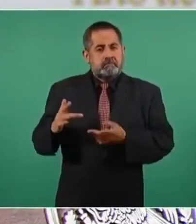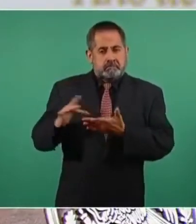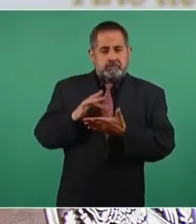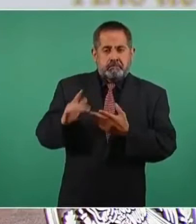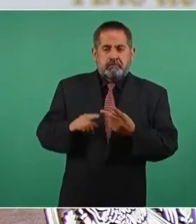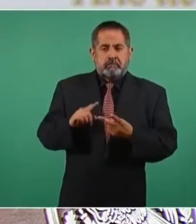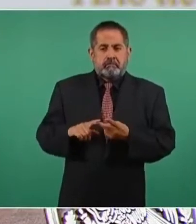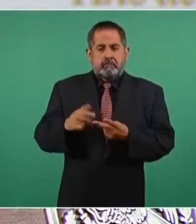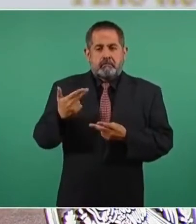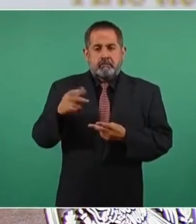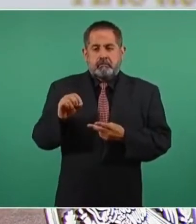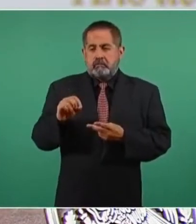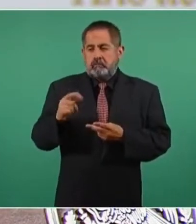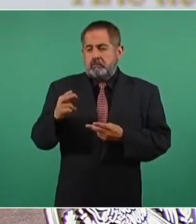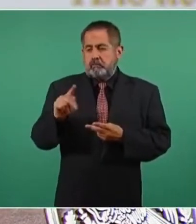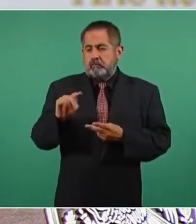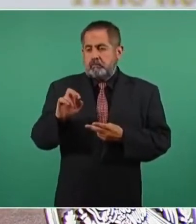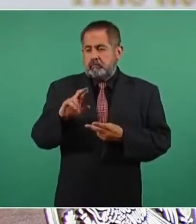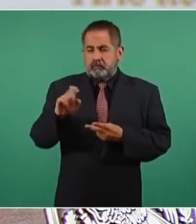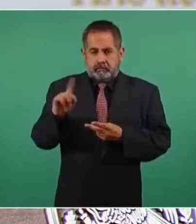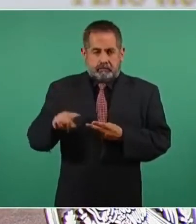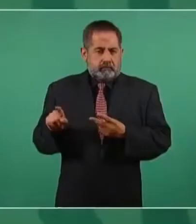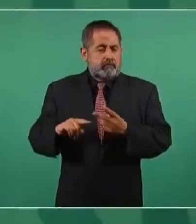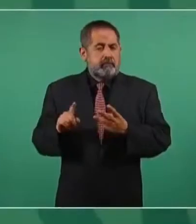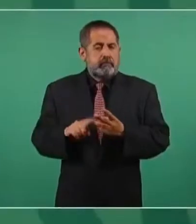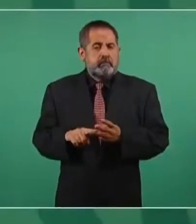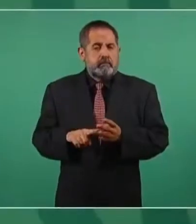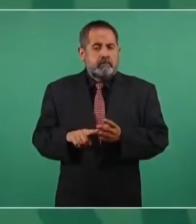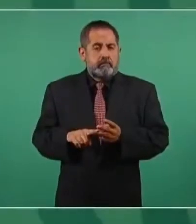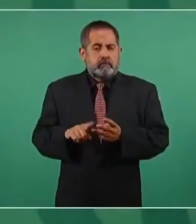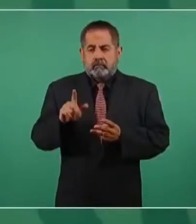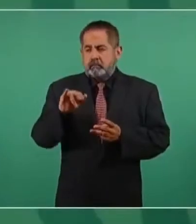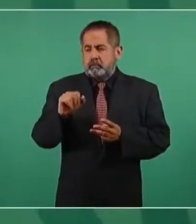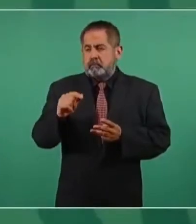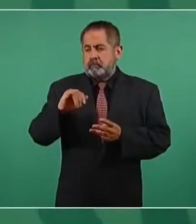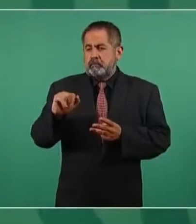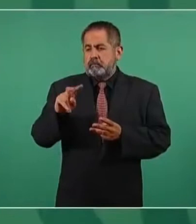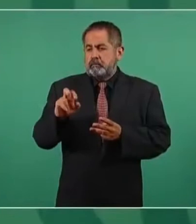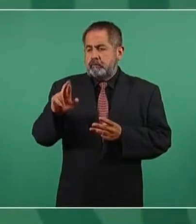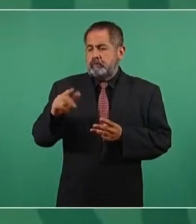Hugo Gutiérrez Vega de Luis Javier Garrido